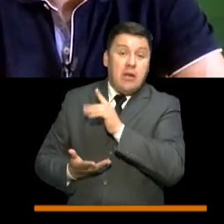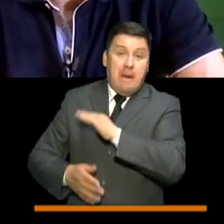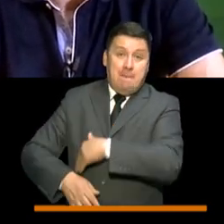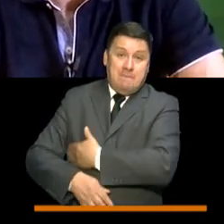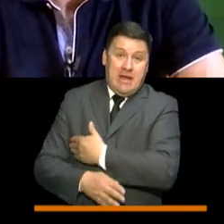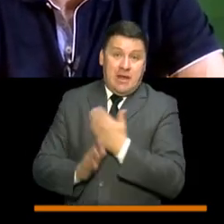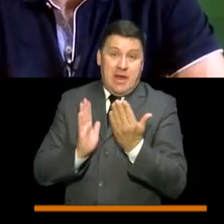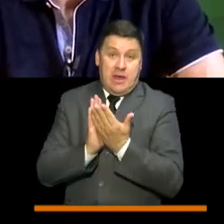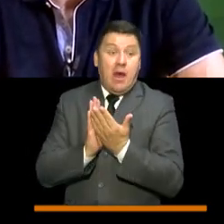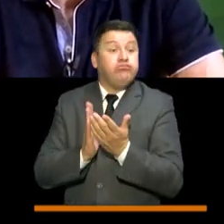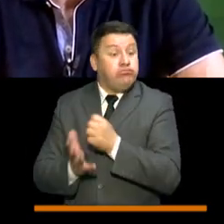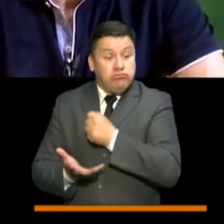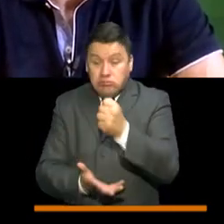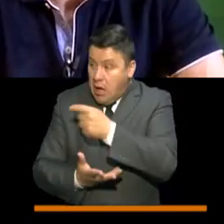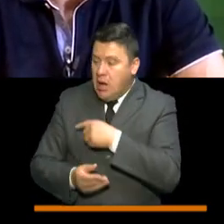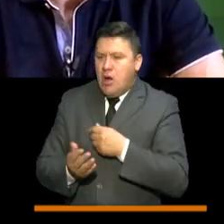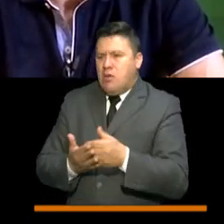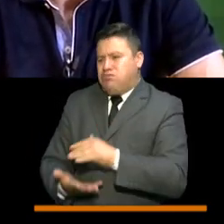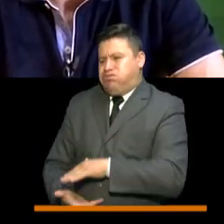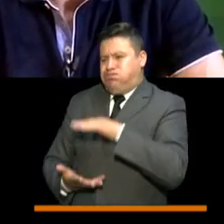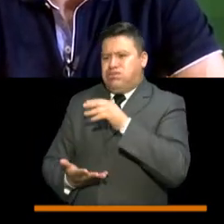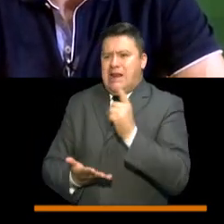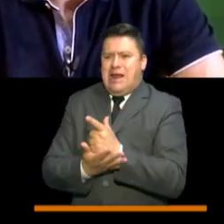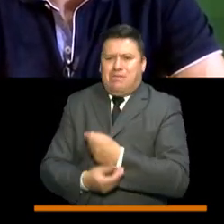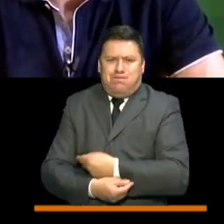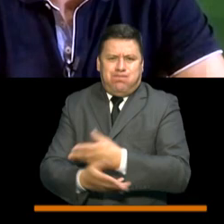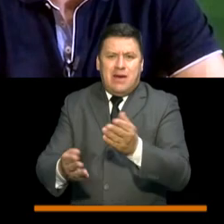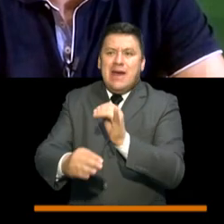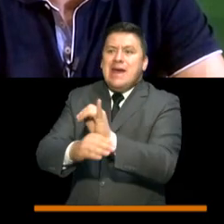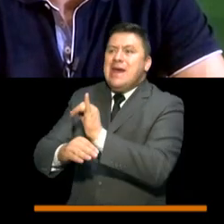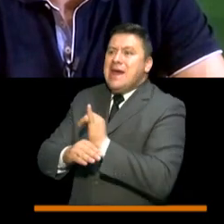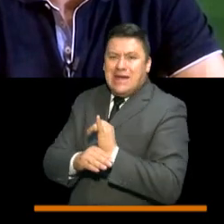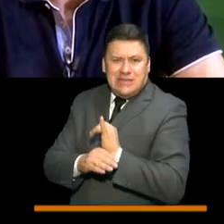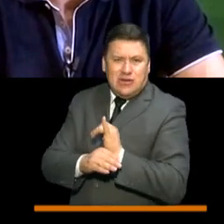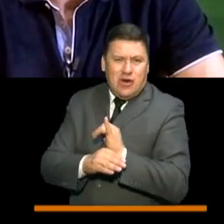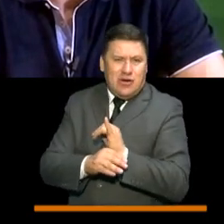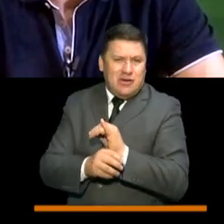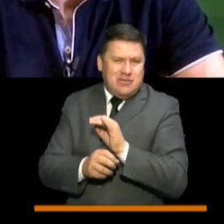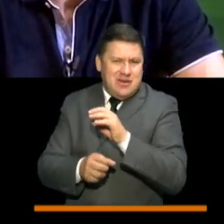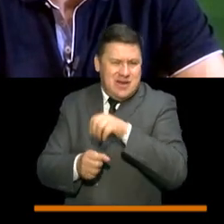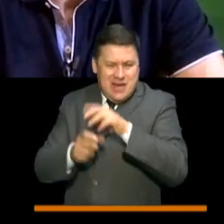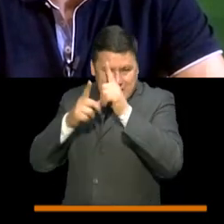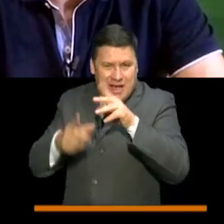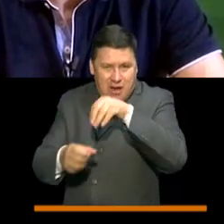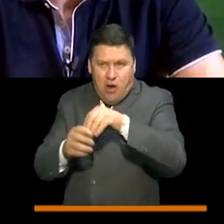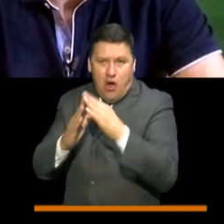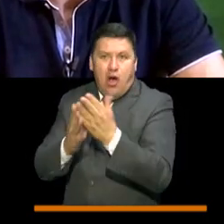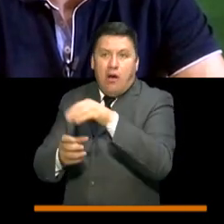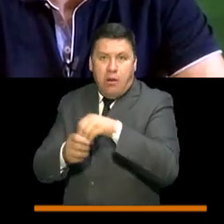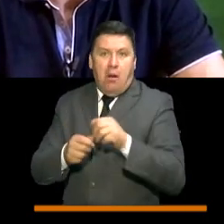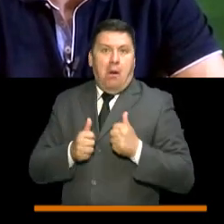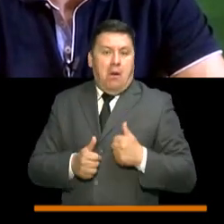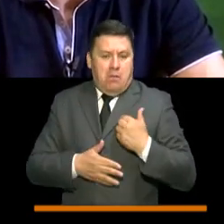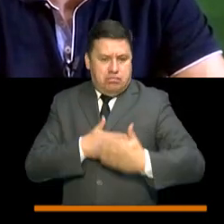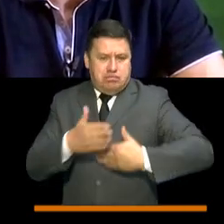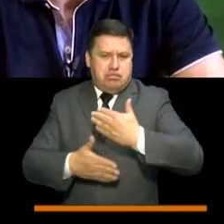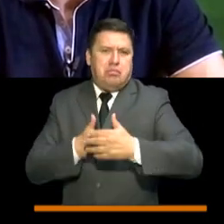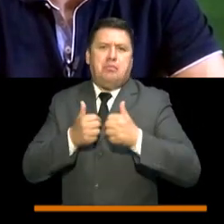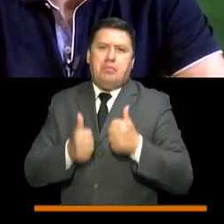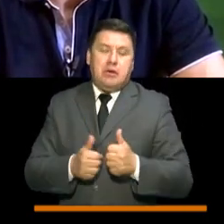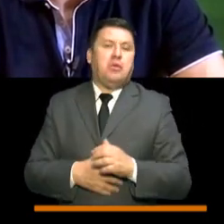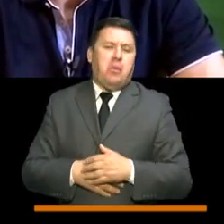Ministerio de Educación Nacional a las instituciones educativas oficiales. Entonces, yo creo que esto está funcionando, presidente,